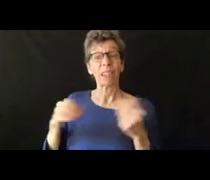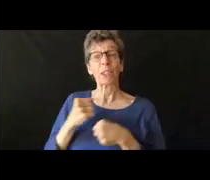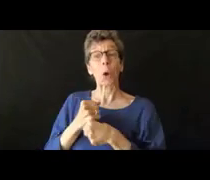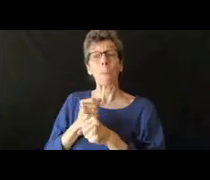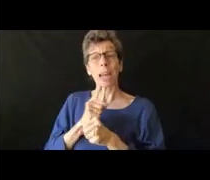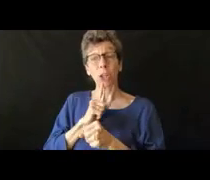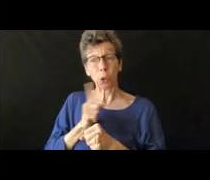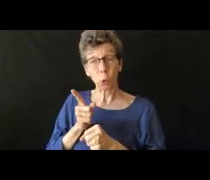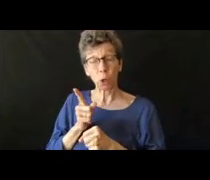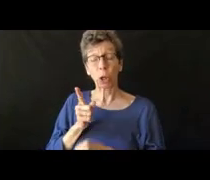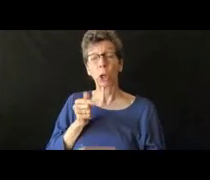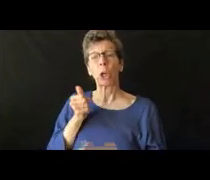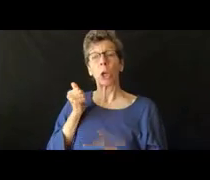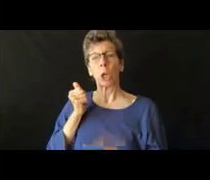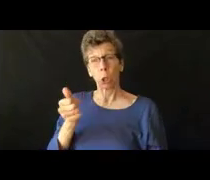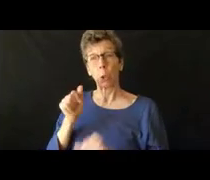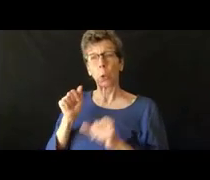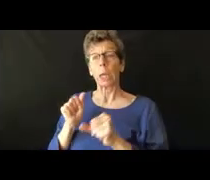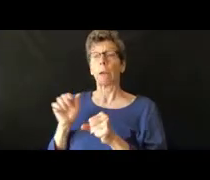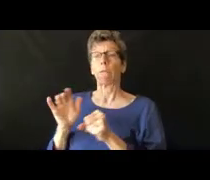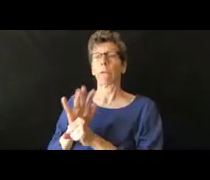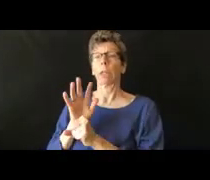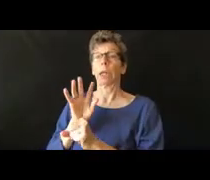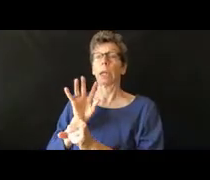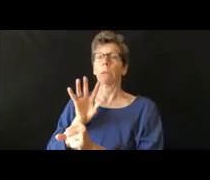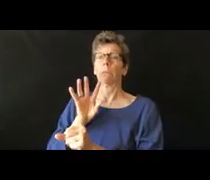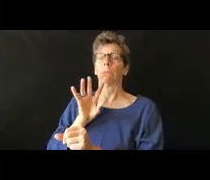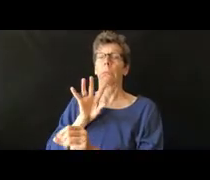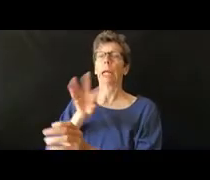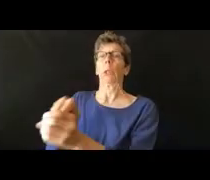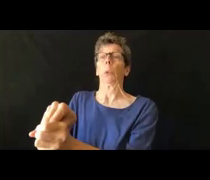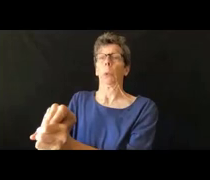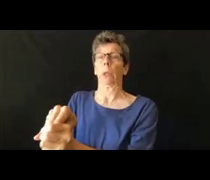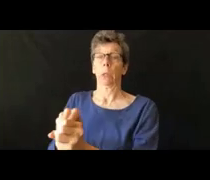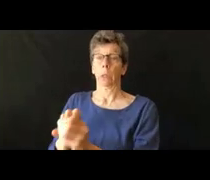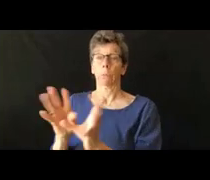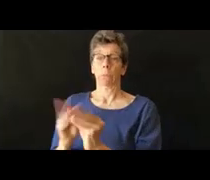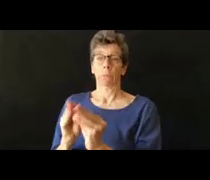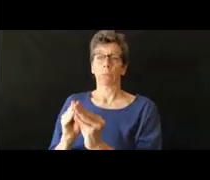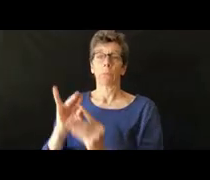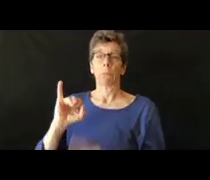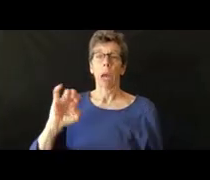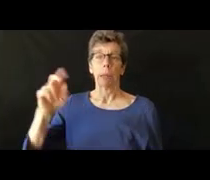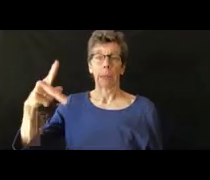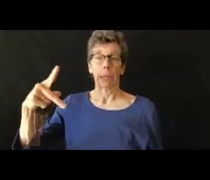permita que ustedes puedan participar completamente ya sea en